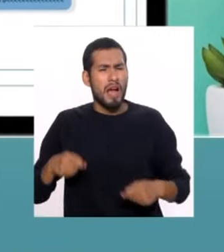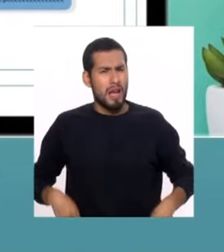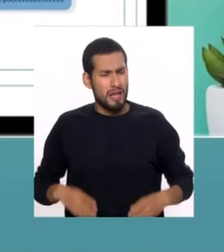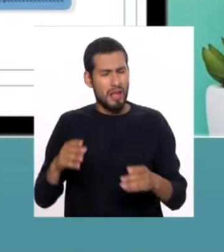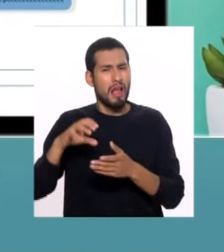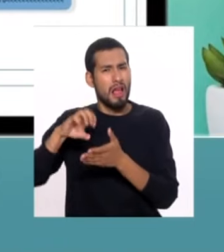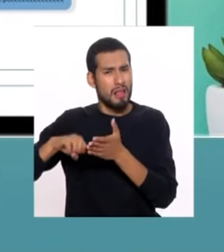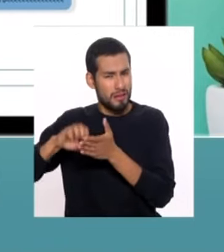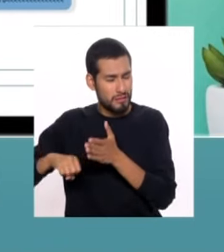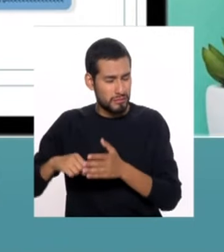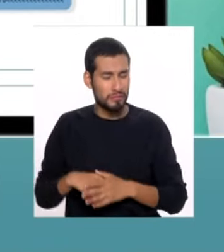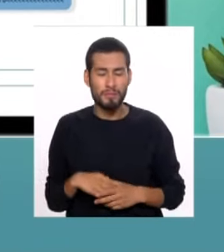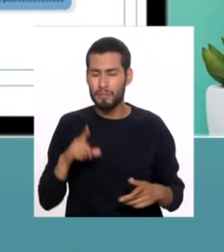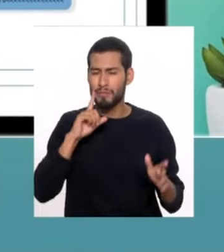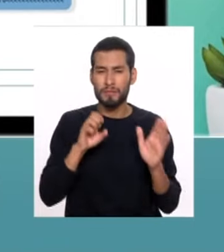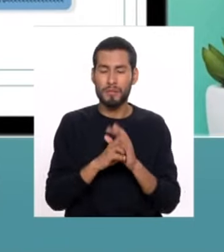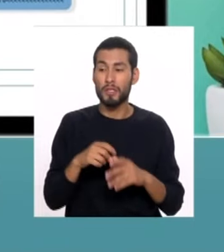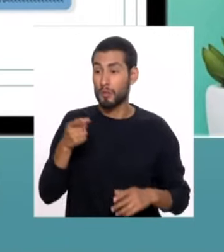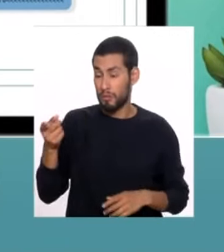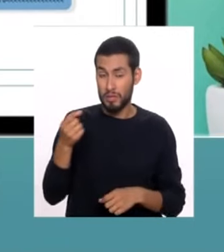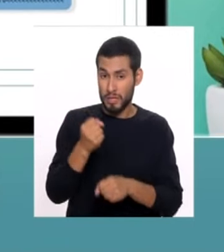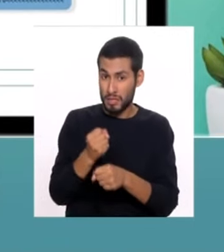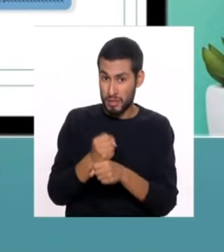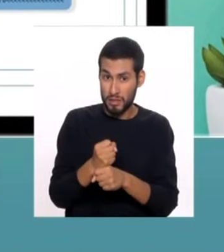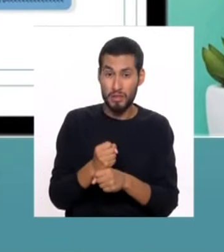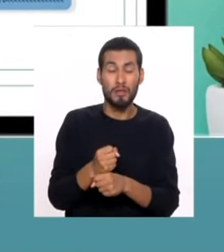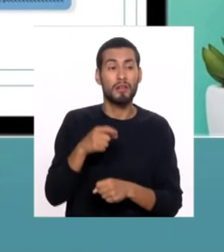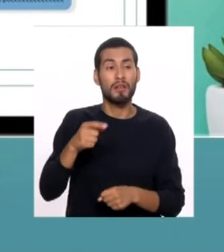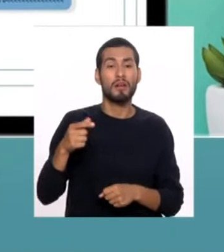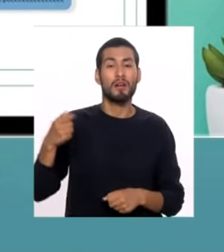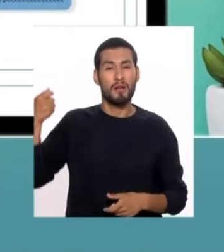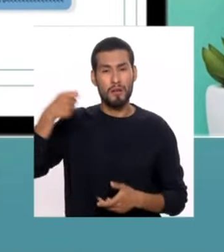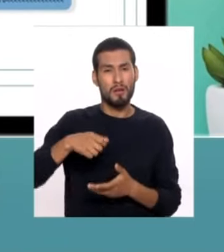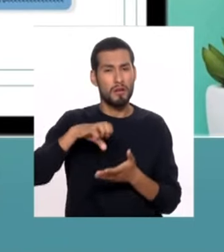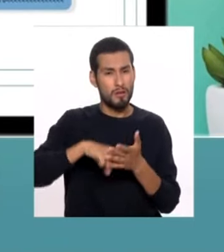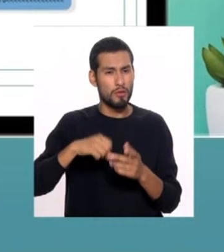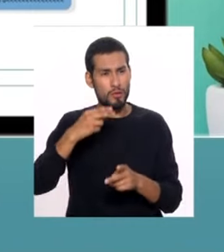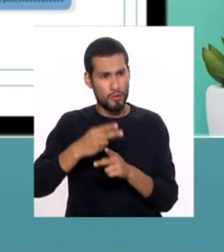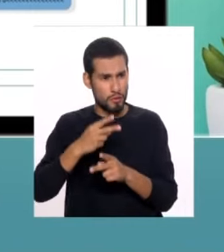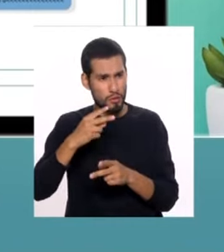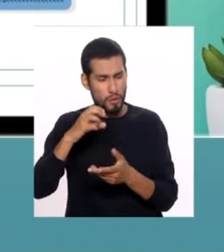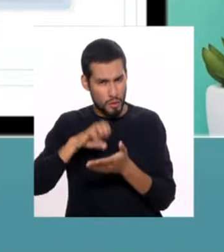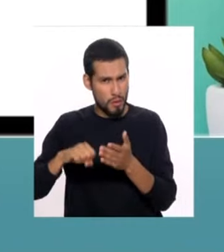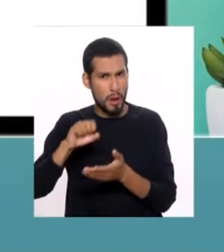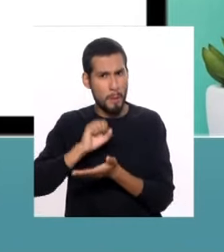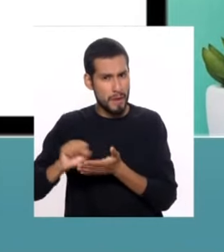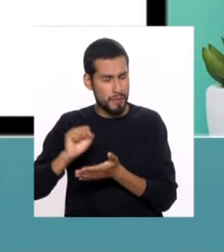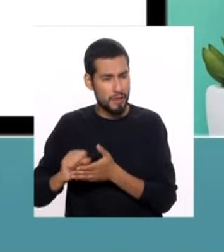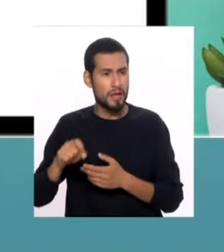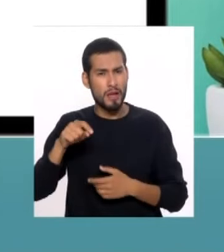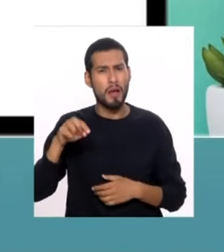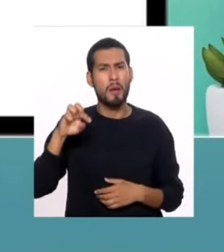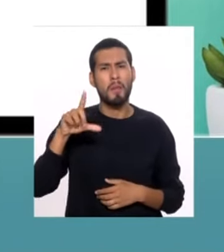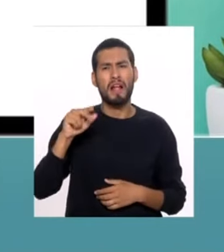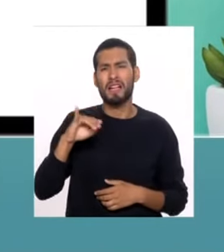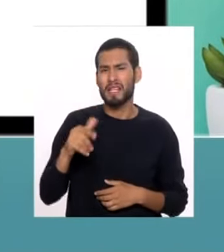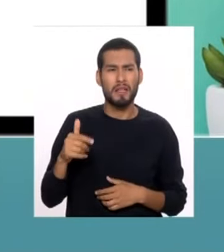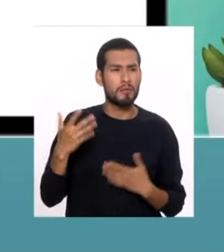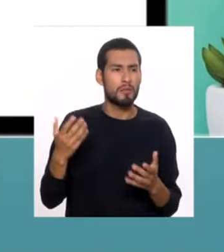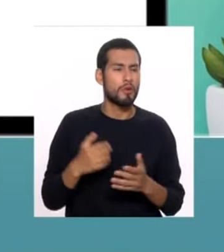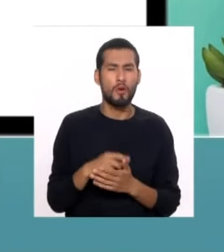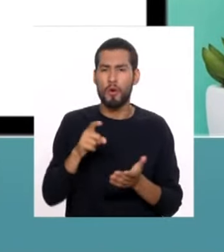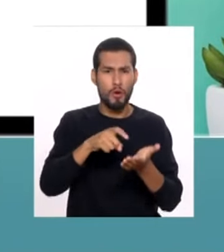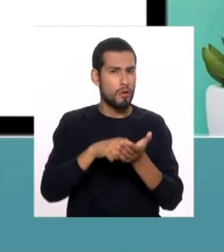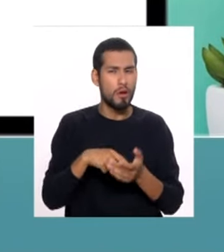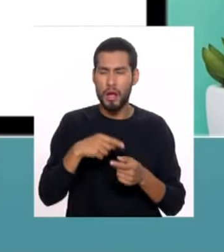deducibles. Por ejemplo, ustedes trabajan y su empleador le retiene correctamente todos los meses. En este caso, están en planilla, por ejemplo, no están